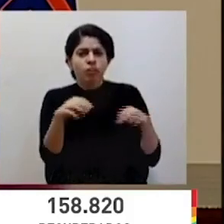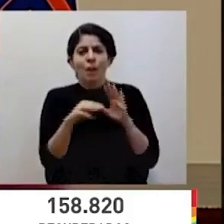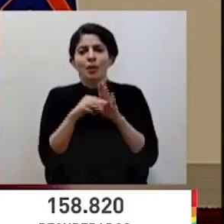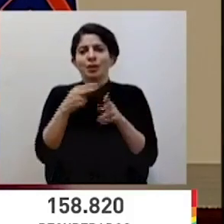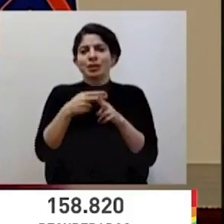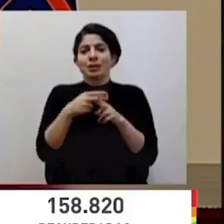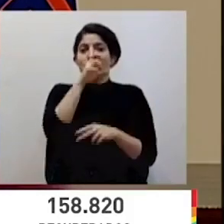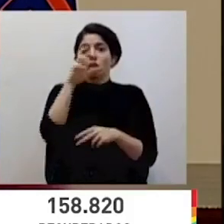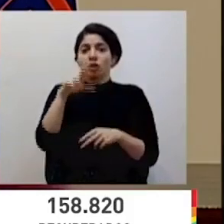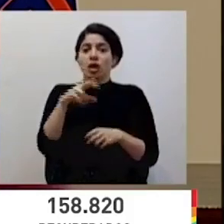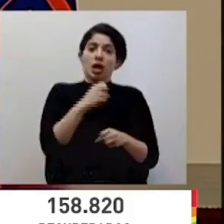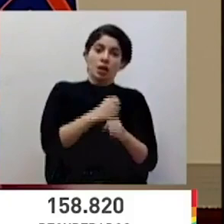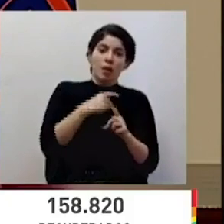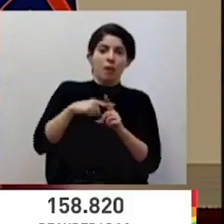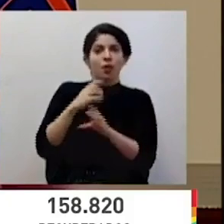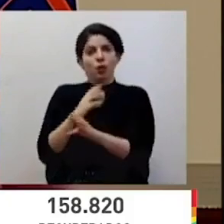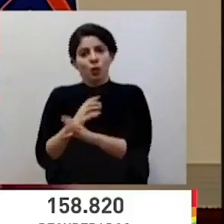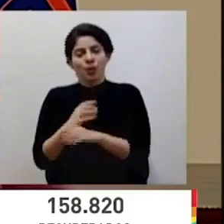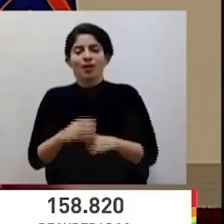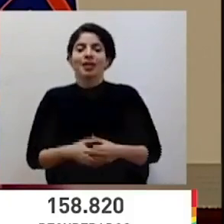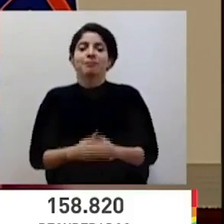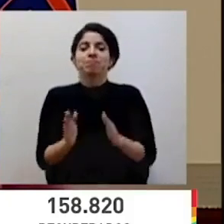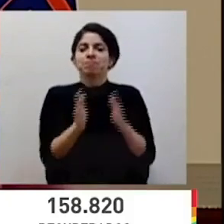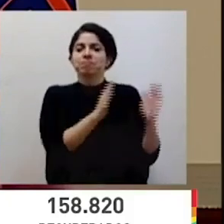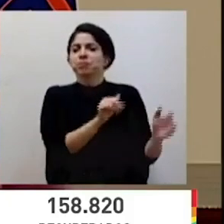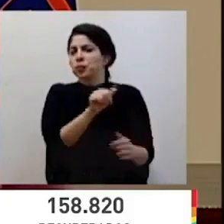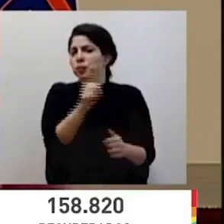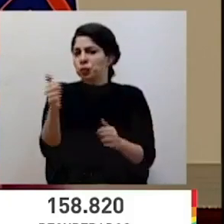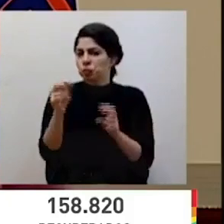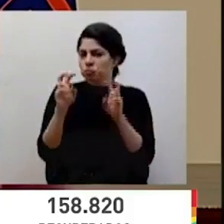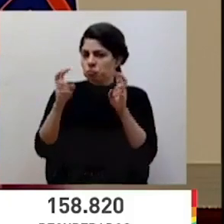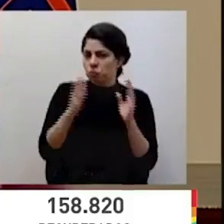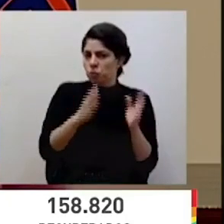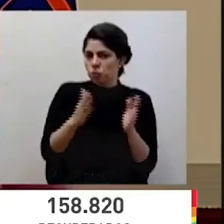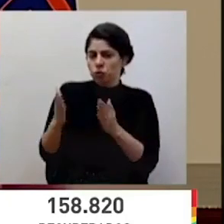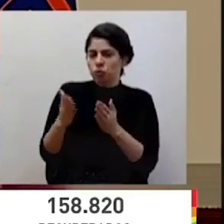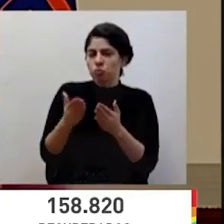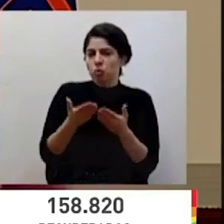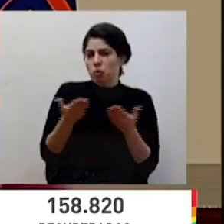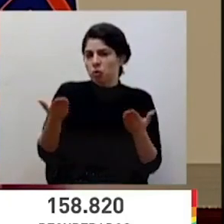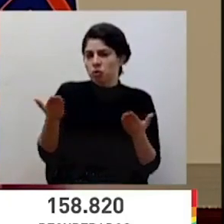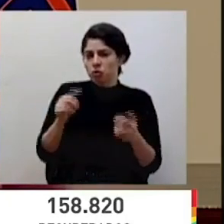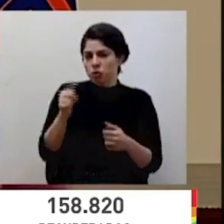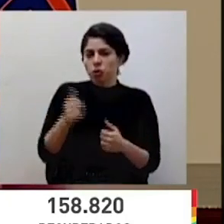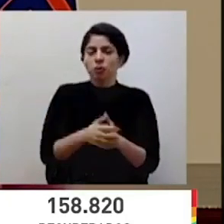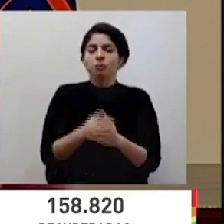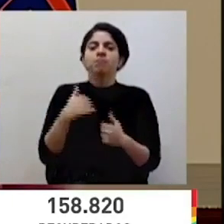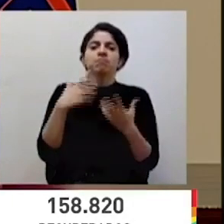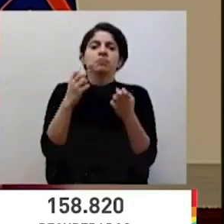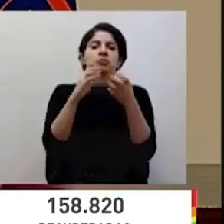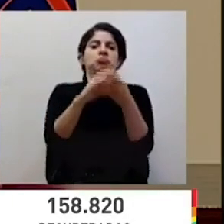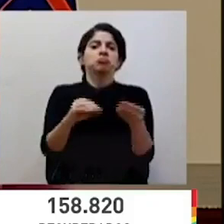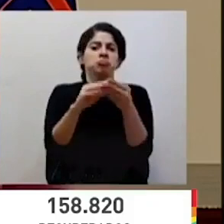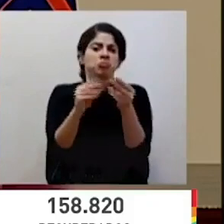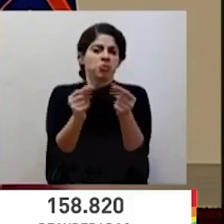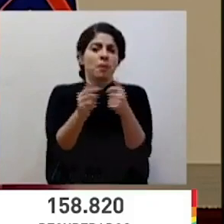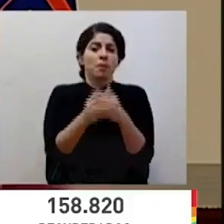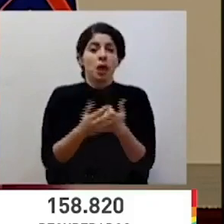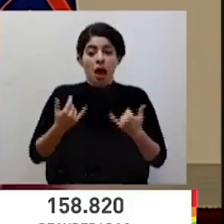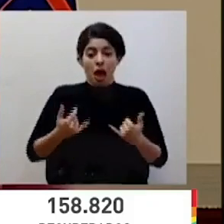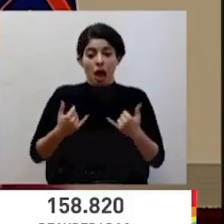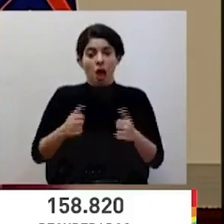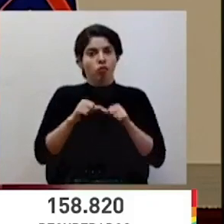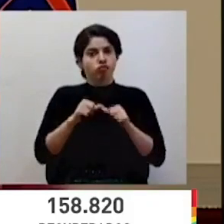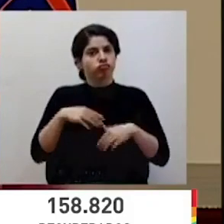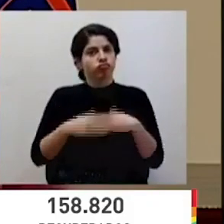Rica trabaja y se cuida. En otro orden de cosas, quisiera muy rápidamente comentar que seguimos avanzando